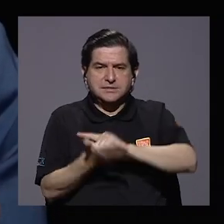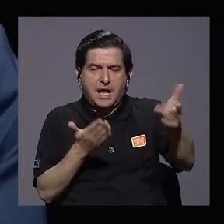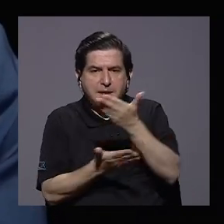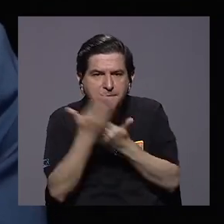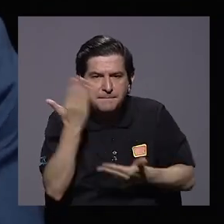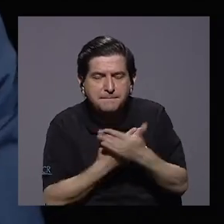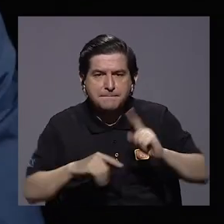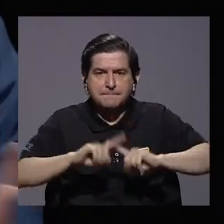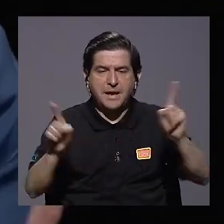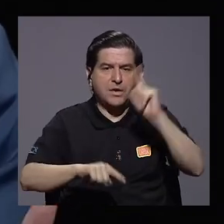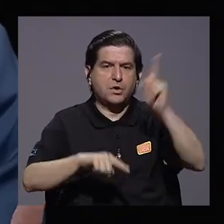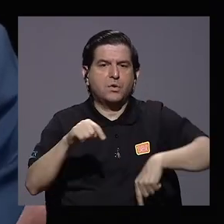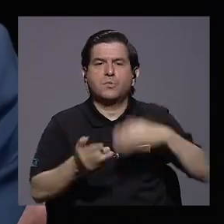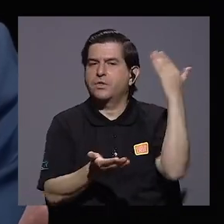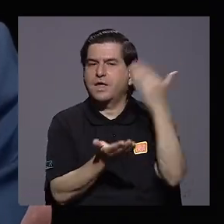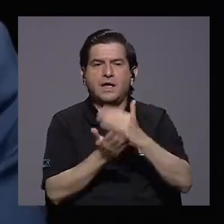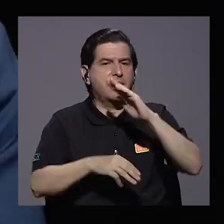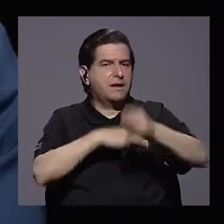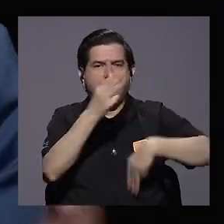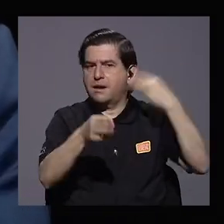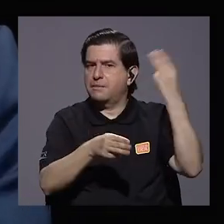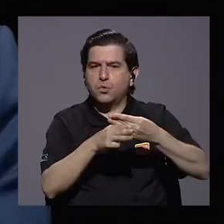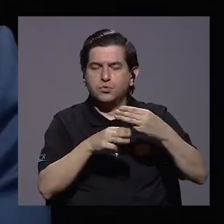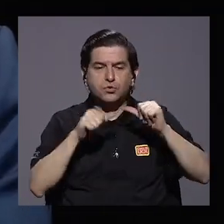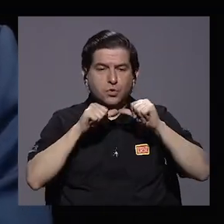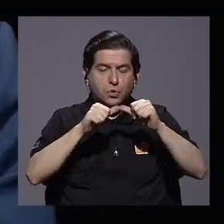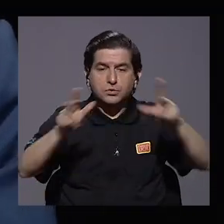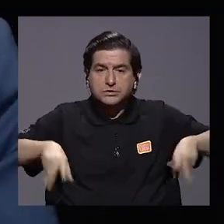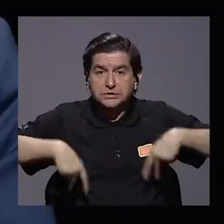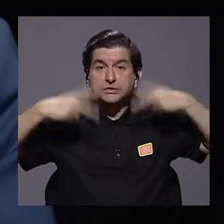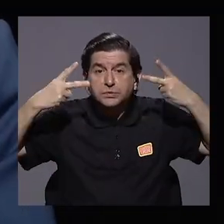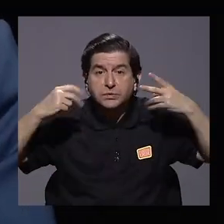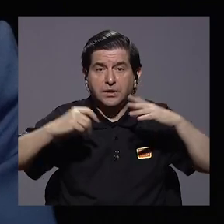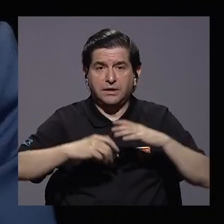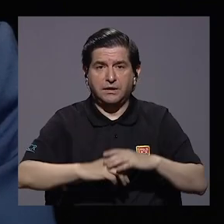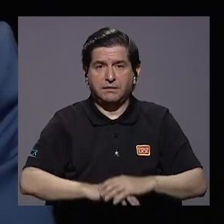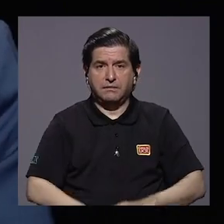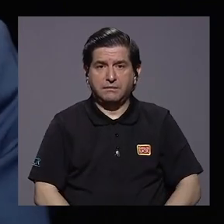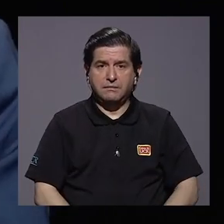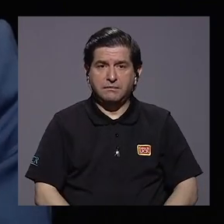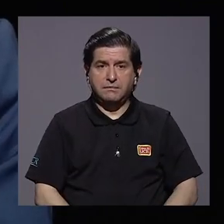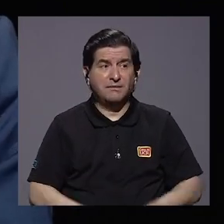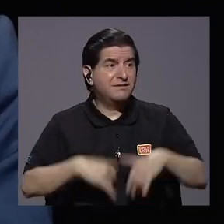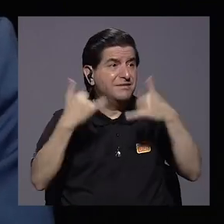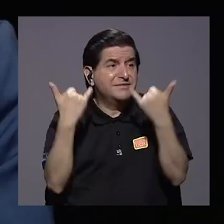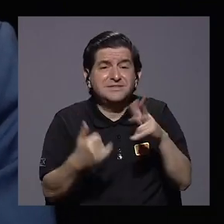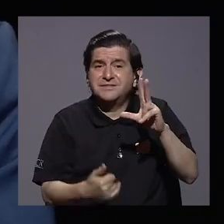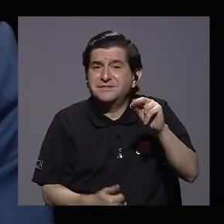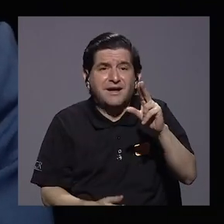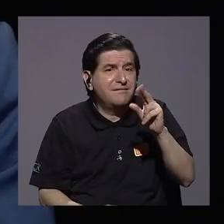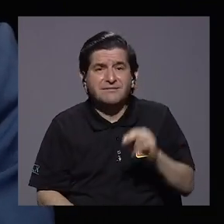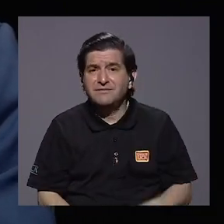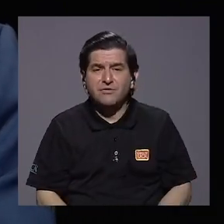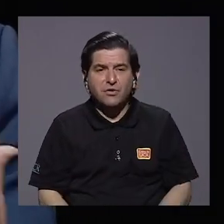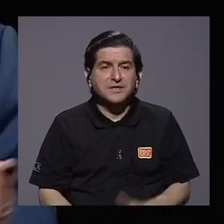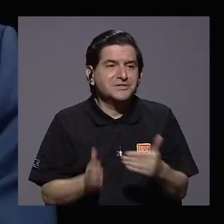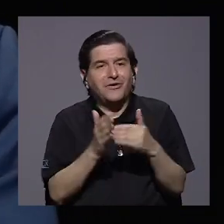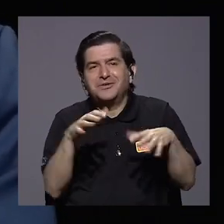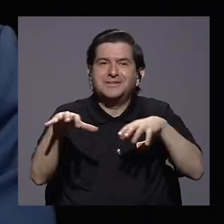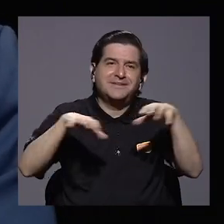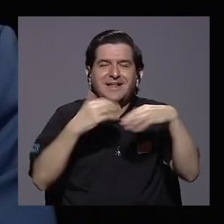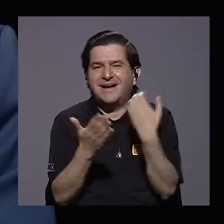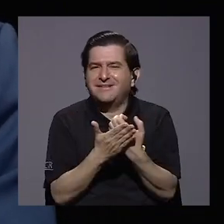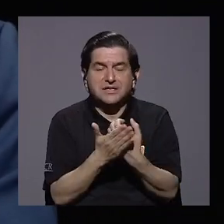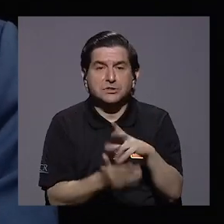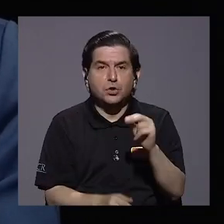es perfecto, pero no podemos parar el mundo, tenemos que seguir viviendo, tenemos que, ya no es ni siquiera reactivar la